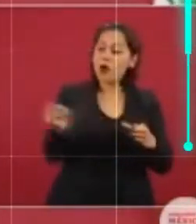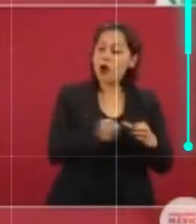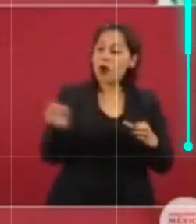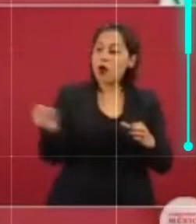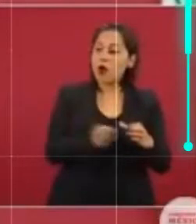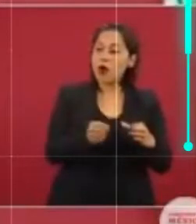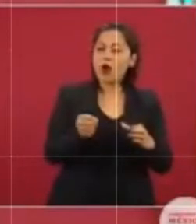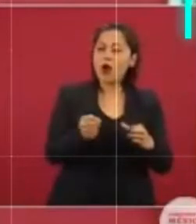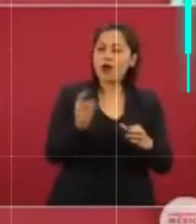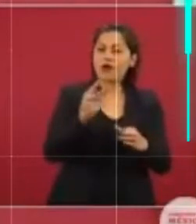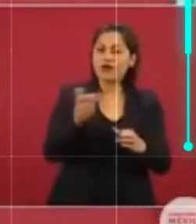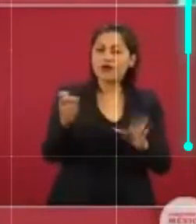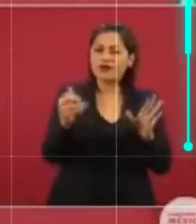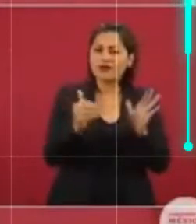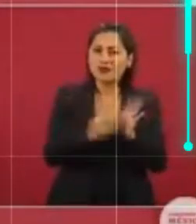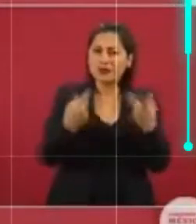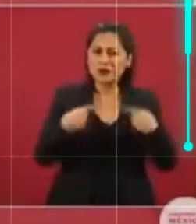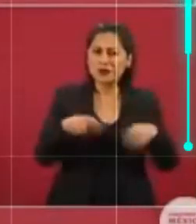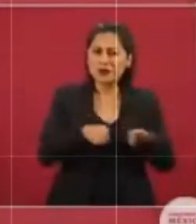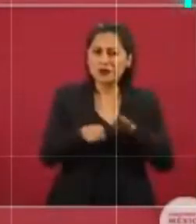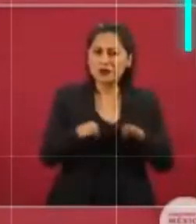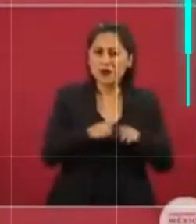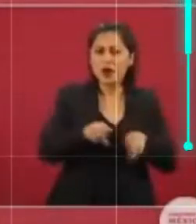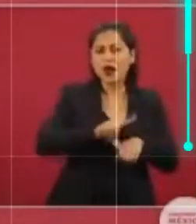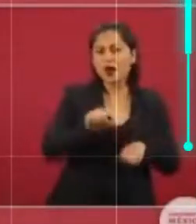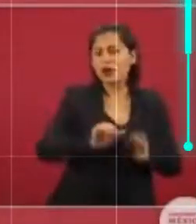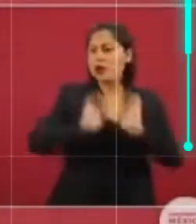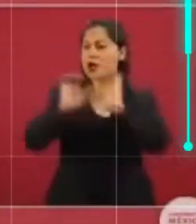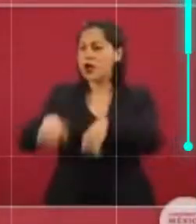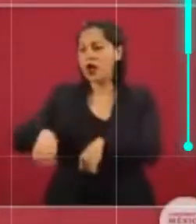un despacho.